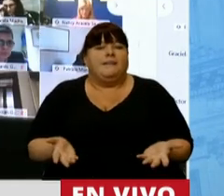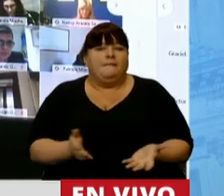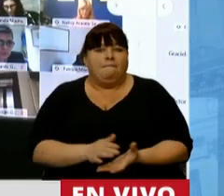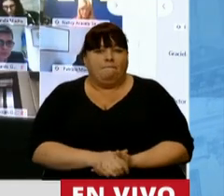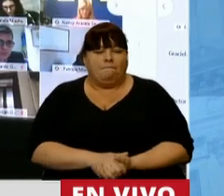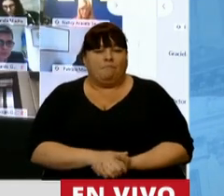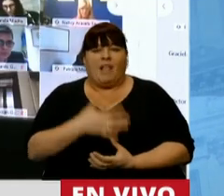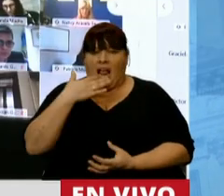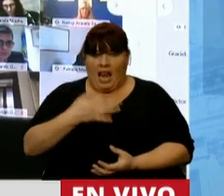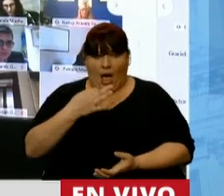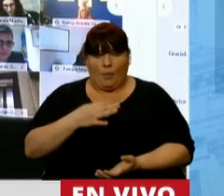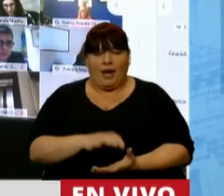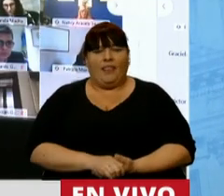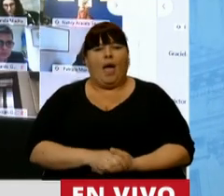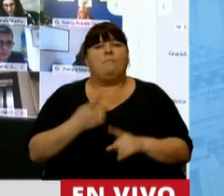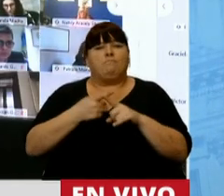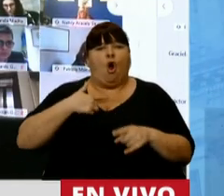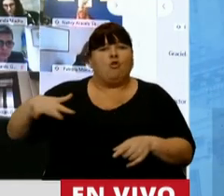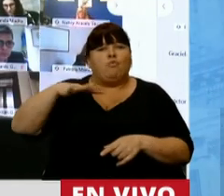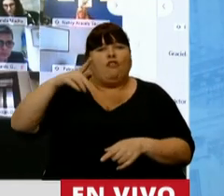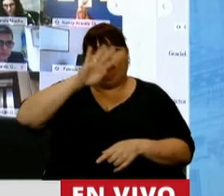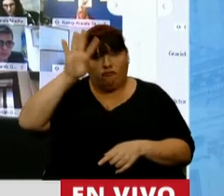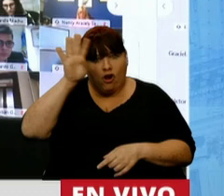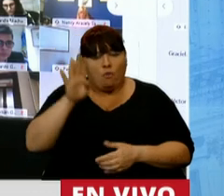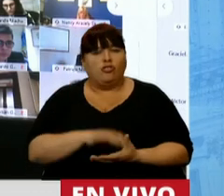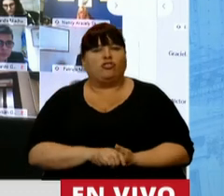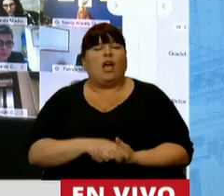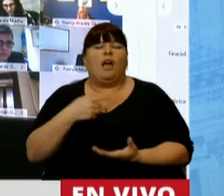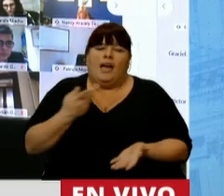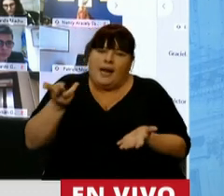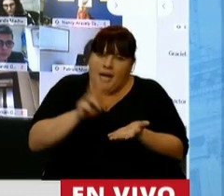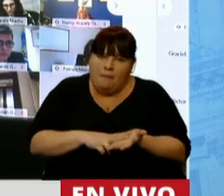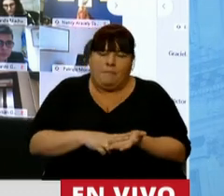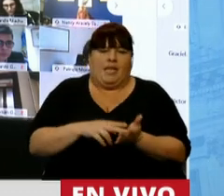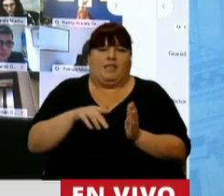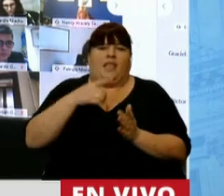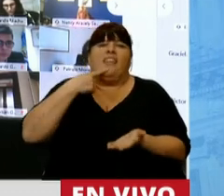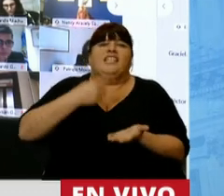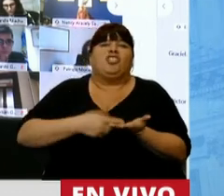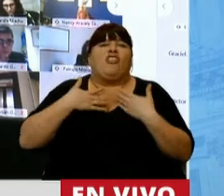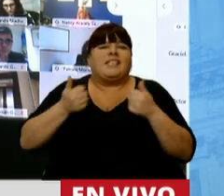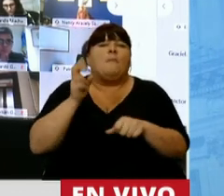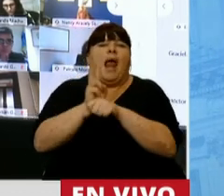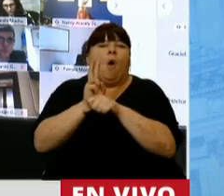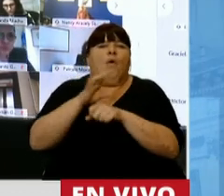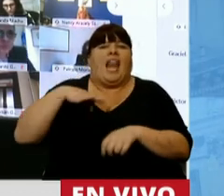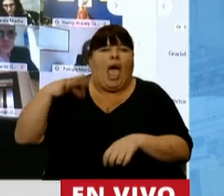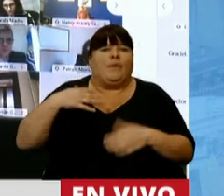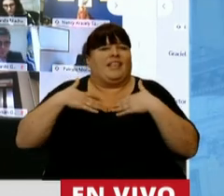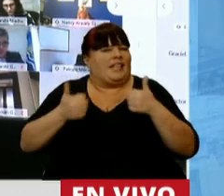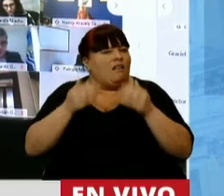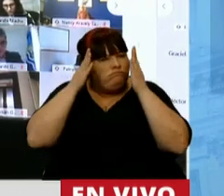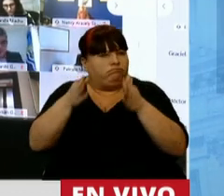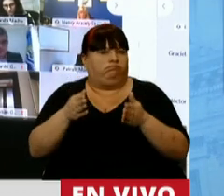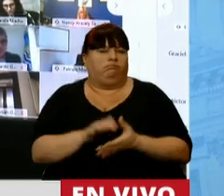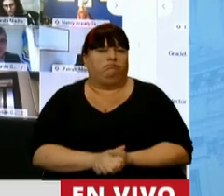Y la verdad que en nombre del pueblo de Formosa, señor presidente, reivindico cada una de las medidas sanitarias que protegen nuestra vida y nuestra salud.